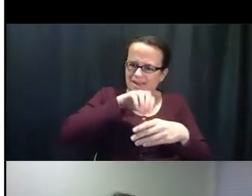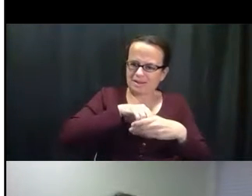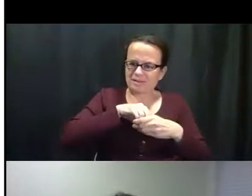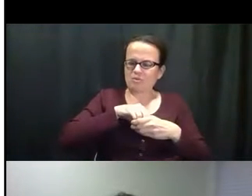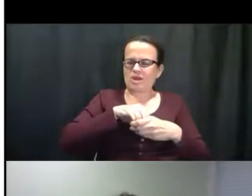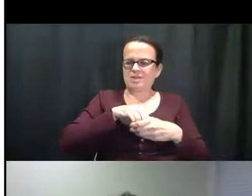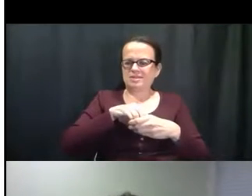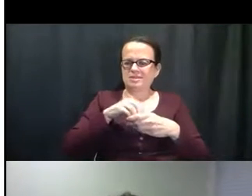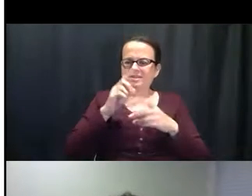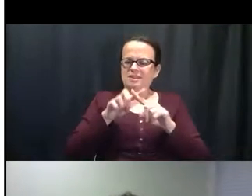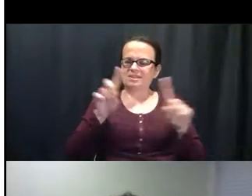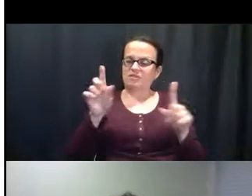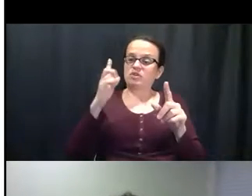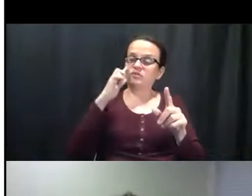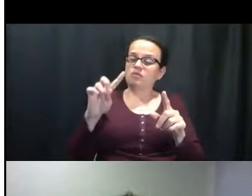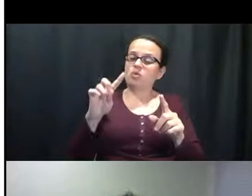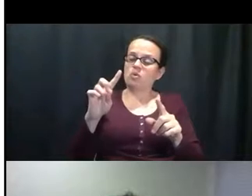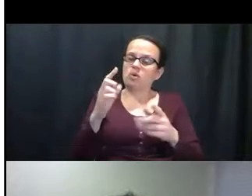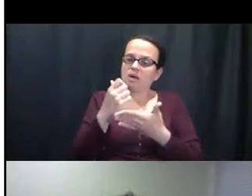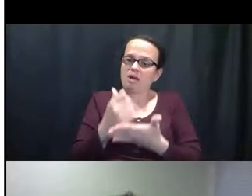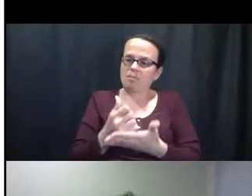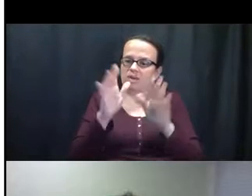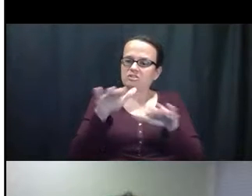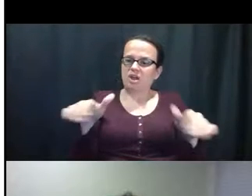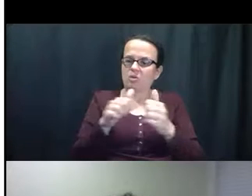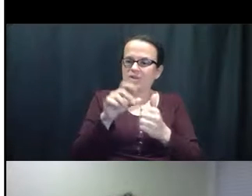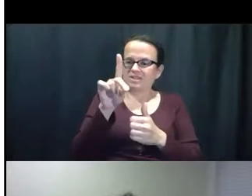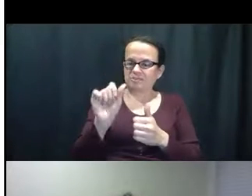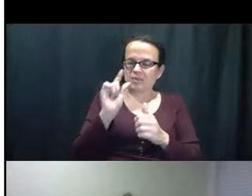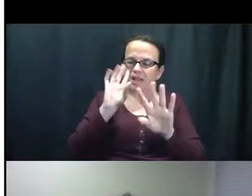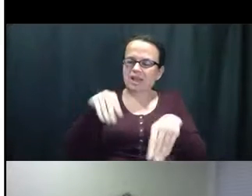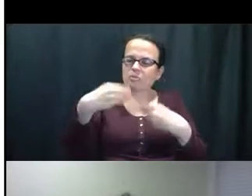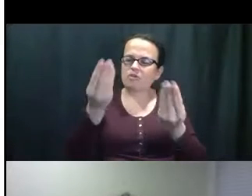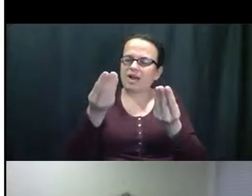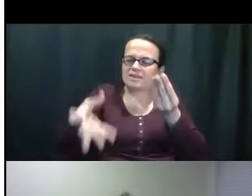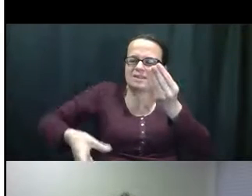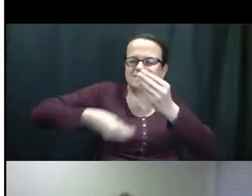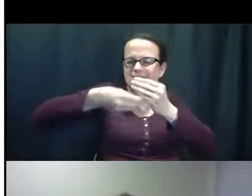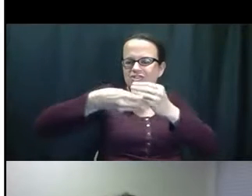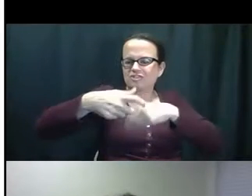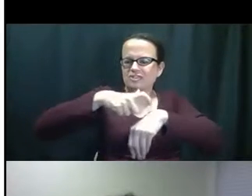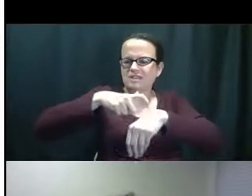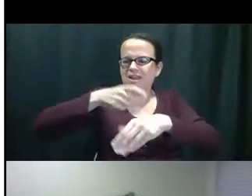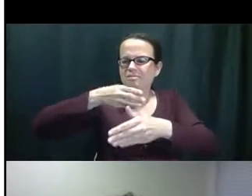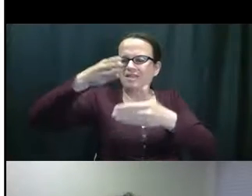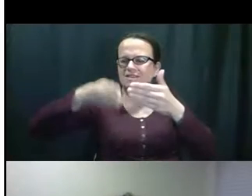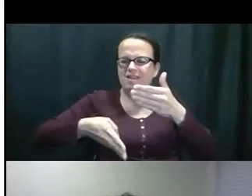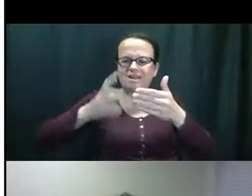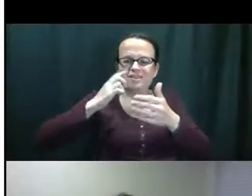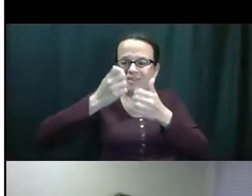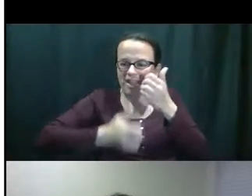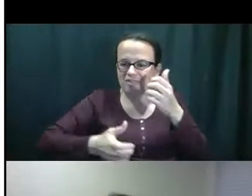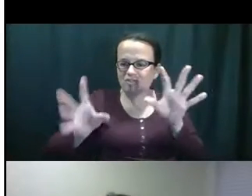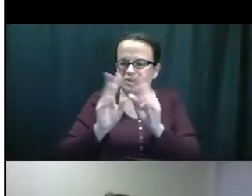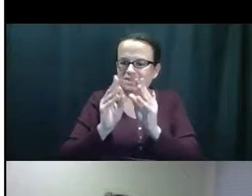El. Lo que hace el entendimiento de los padres que necesitan tiempo para aceptar